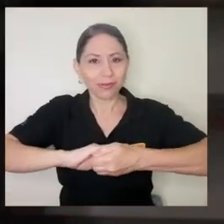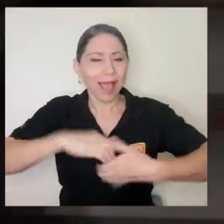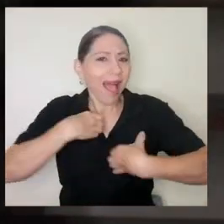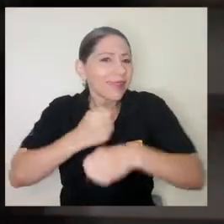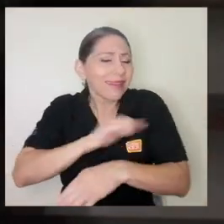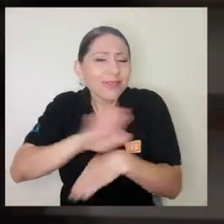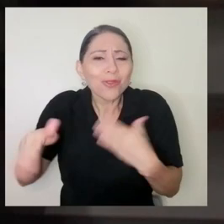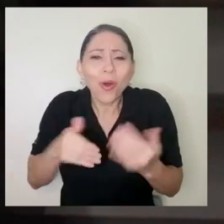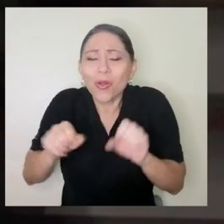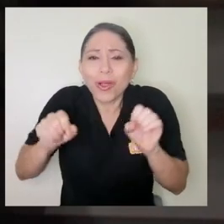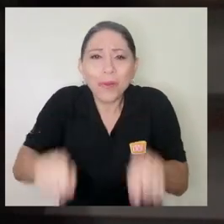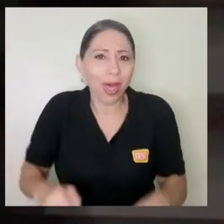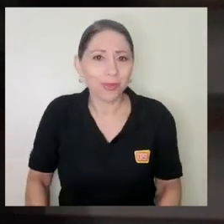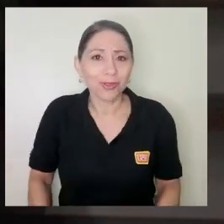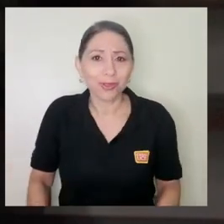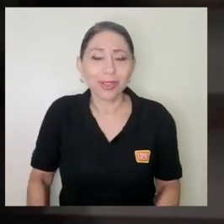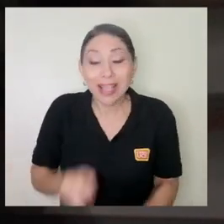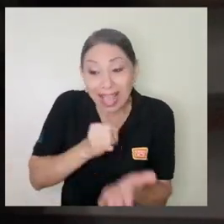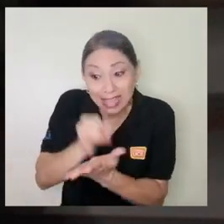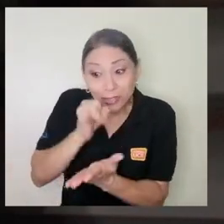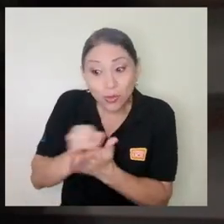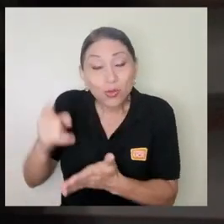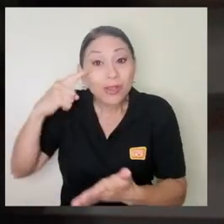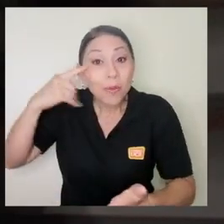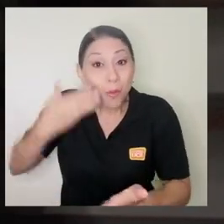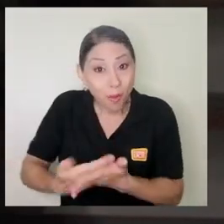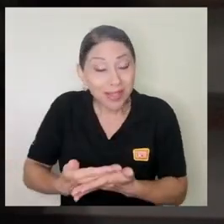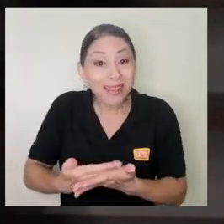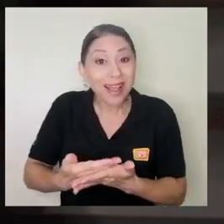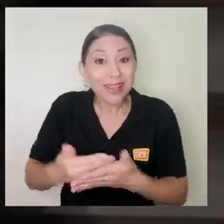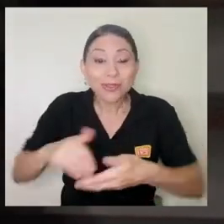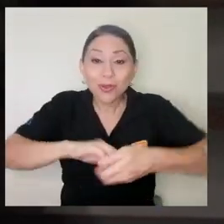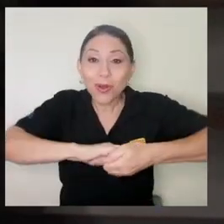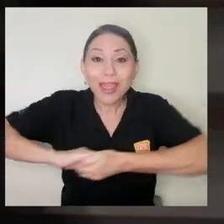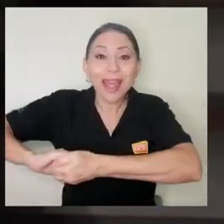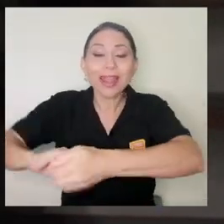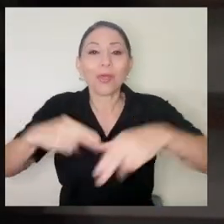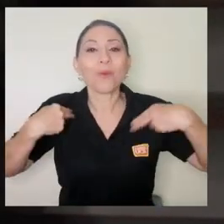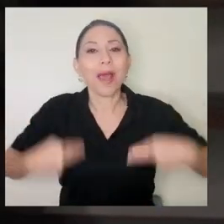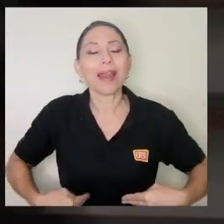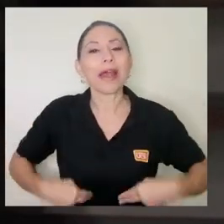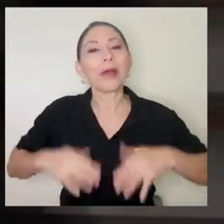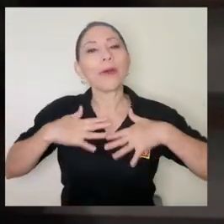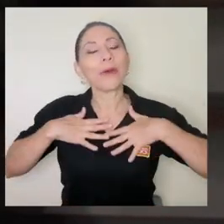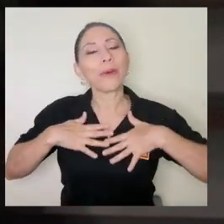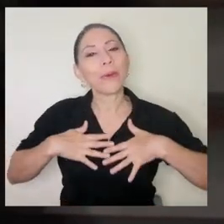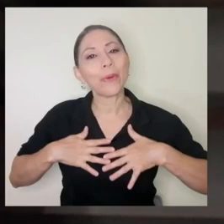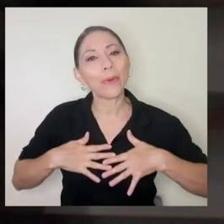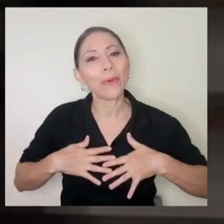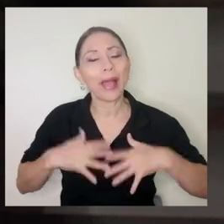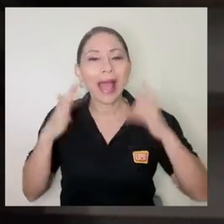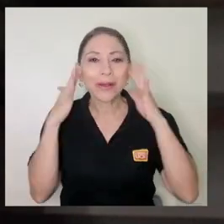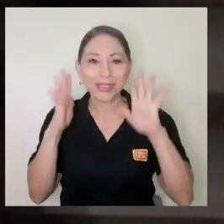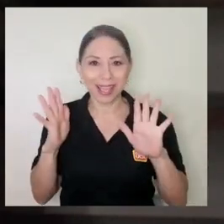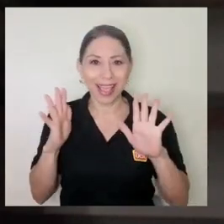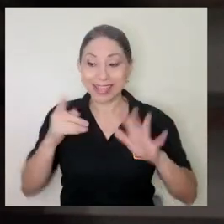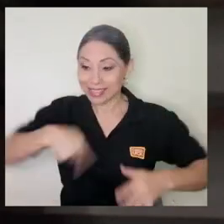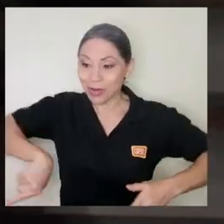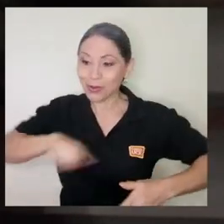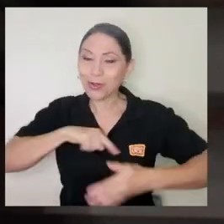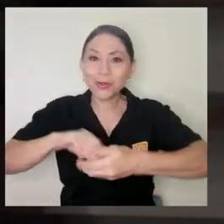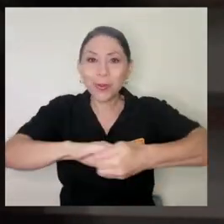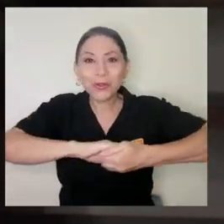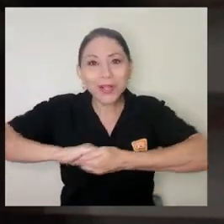lo que podamos hay estudios que demuestran que la solidaridad humana alivia nuestra angustia y nuestra ansiedad entonces ser